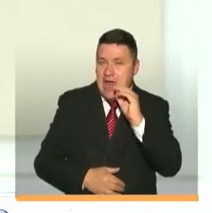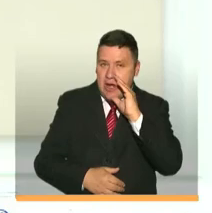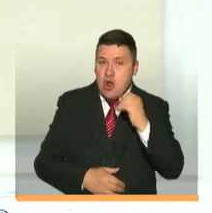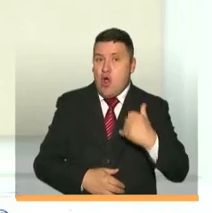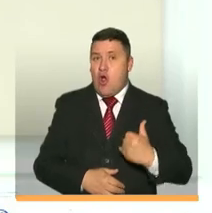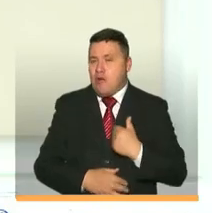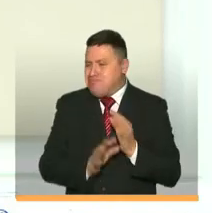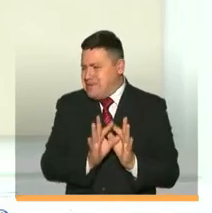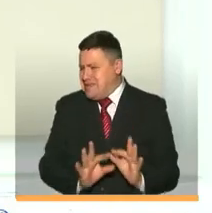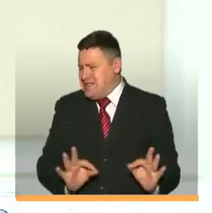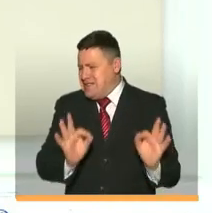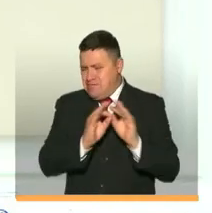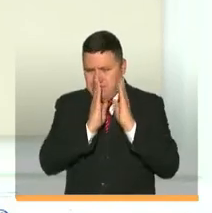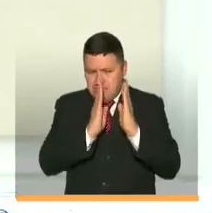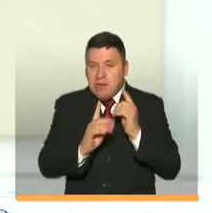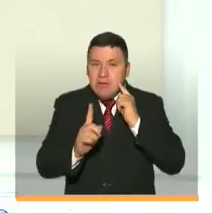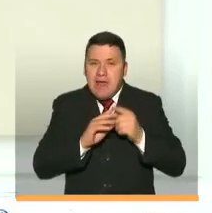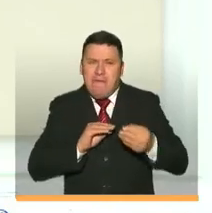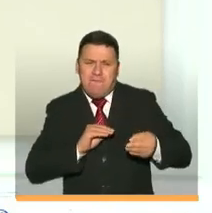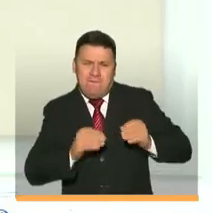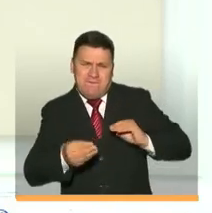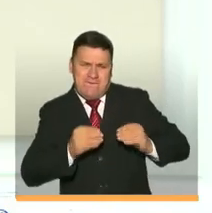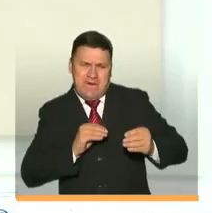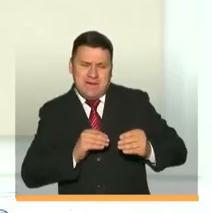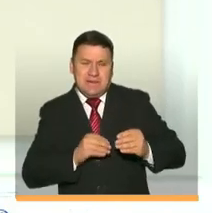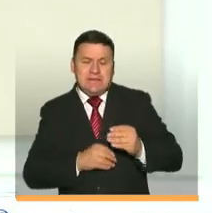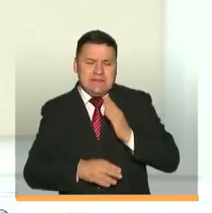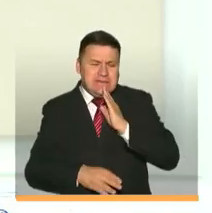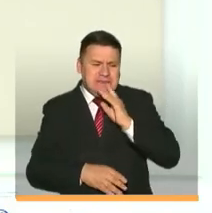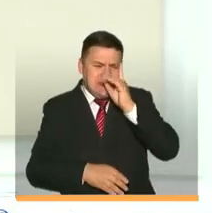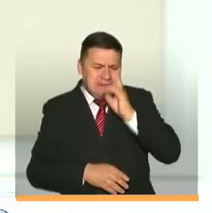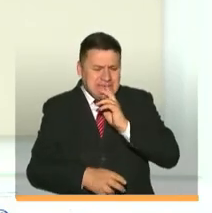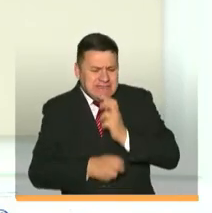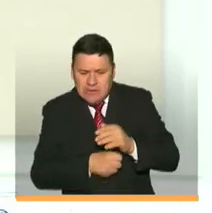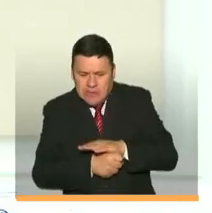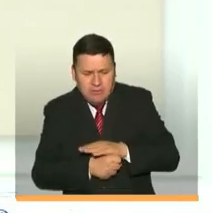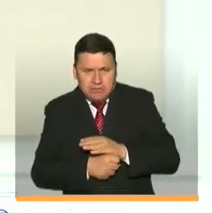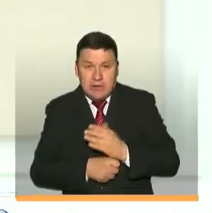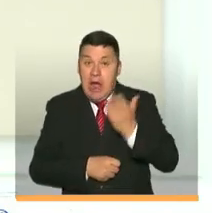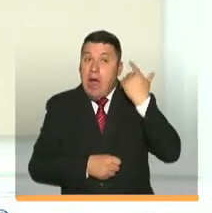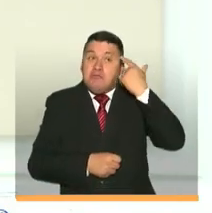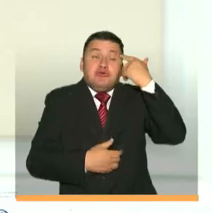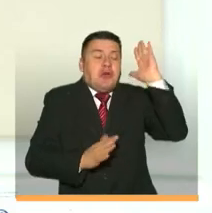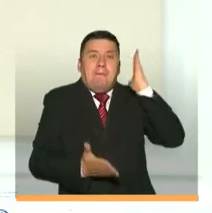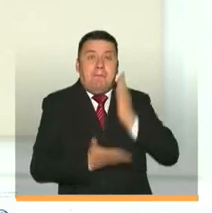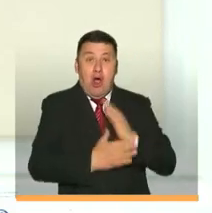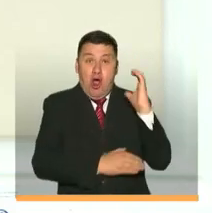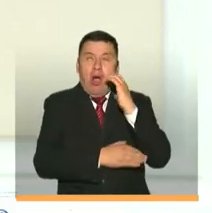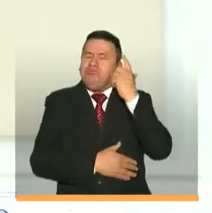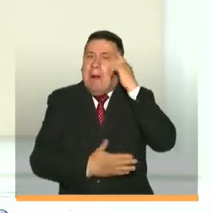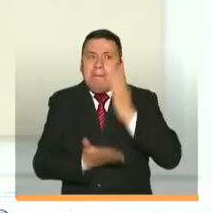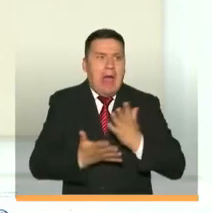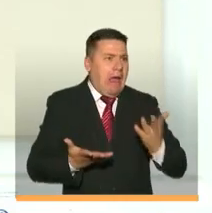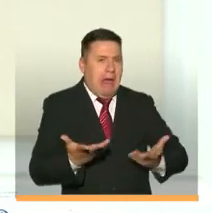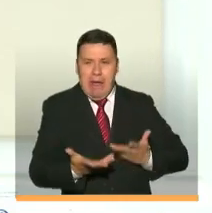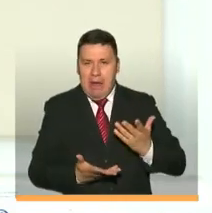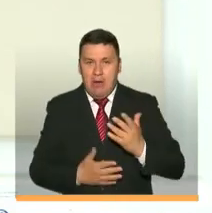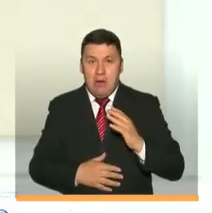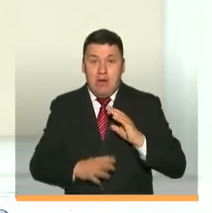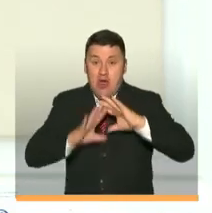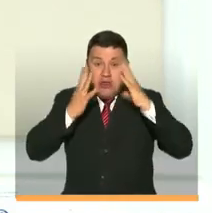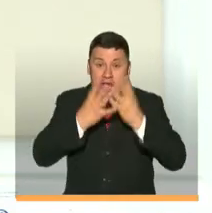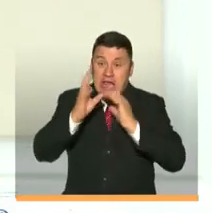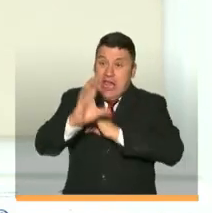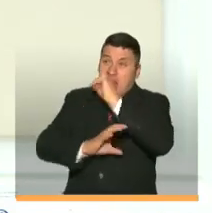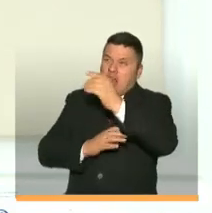y cómo hacer un sistema flexible en medio de las vicisitudes y para algo, no estábamos preparados ni Colombia ni ningún país de entorno